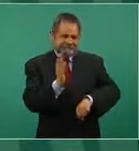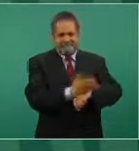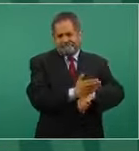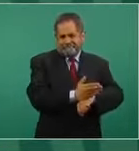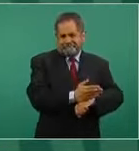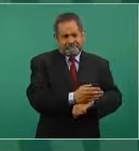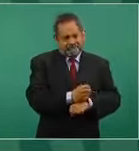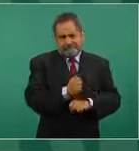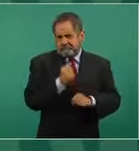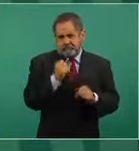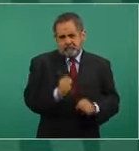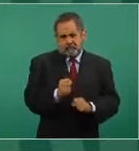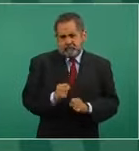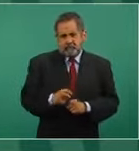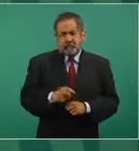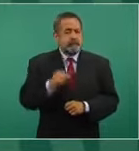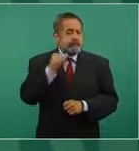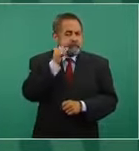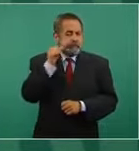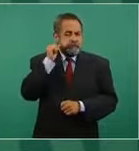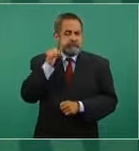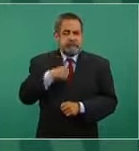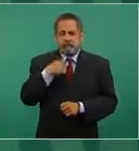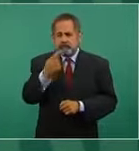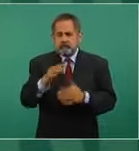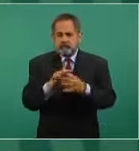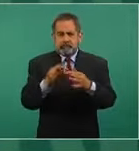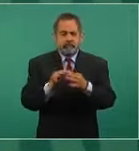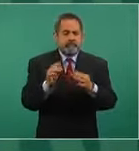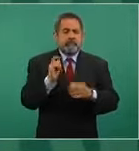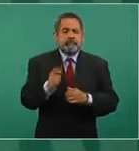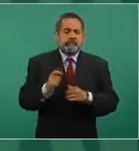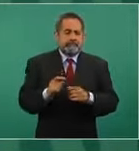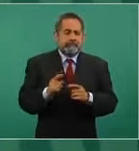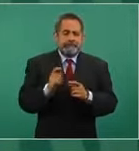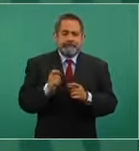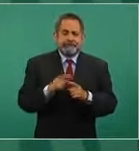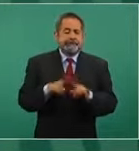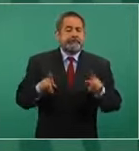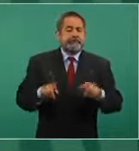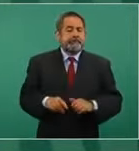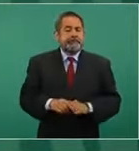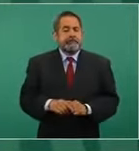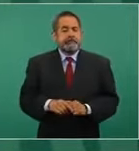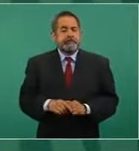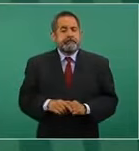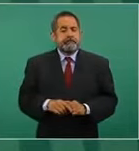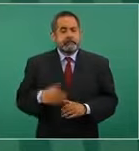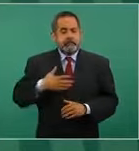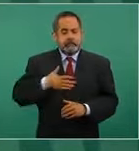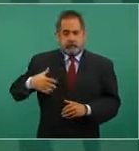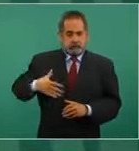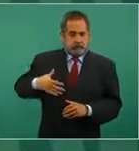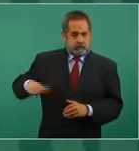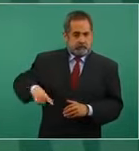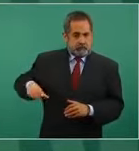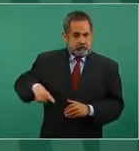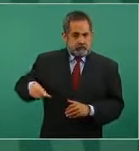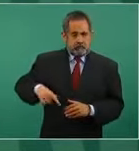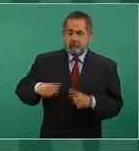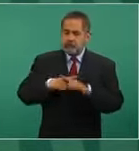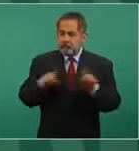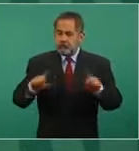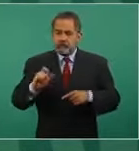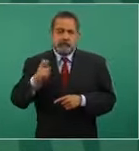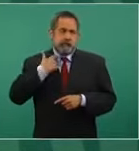Ayer hablaba yo de que la diferencia de nuestro gobierno con lo que sucedía